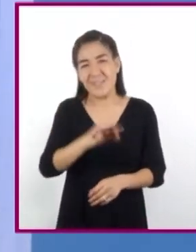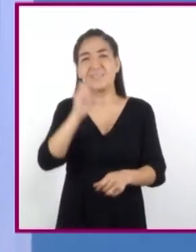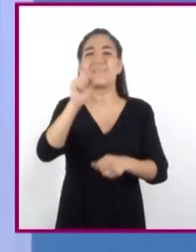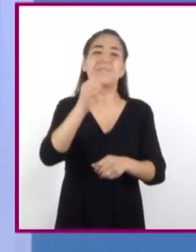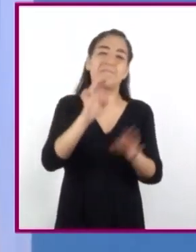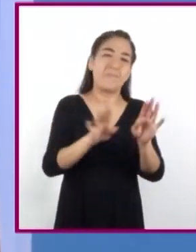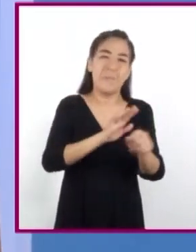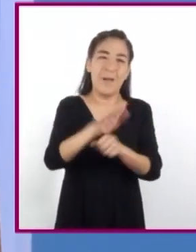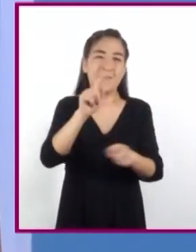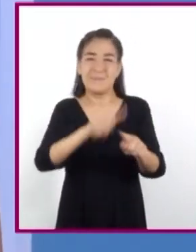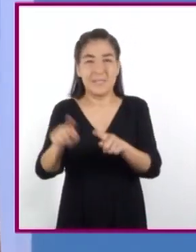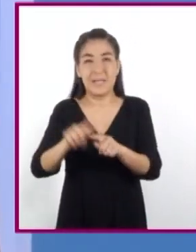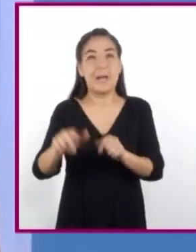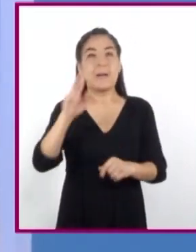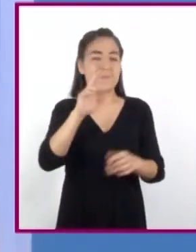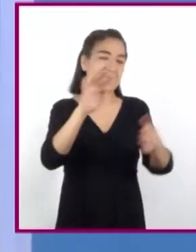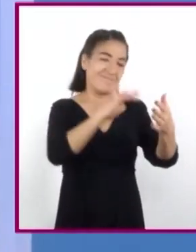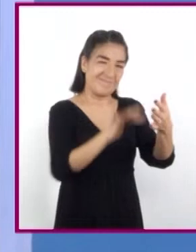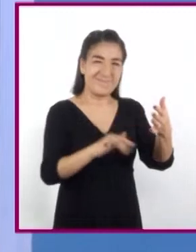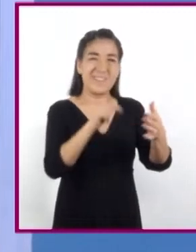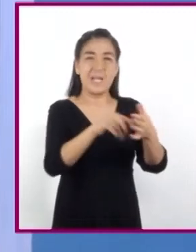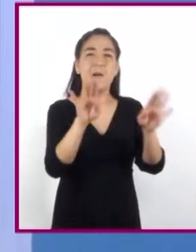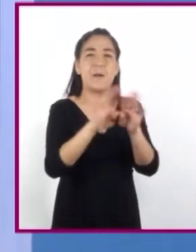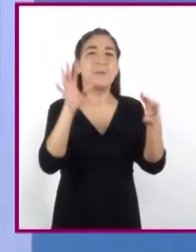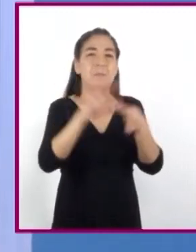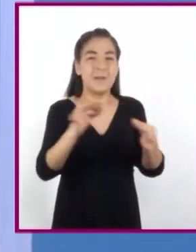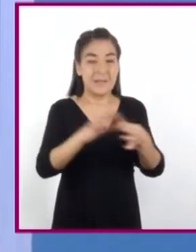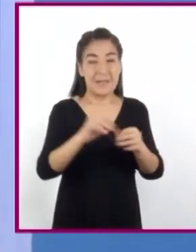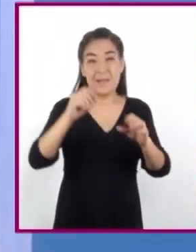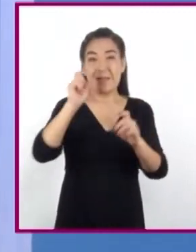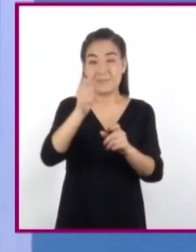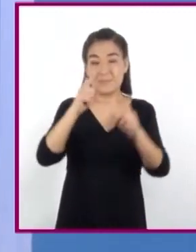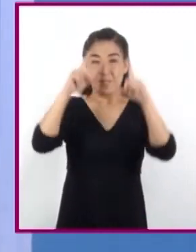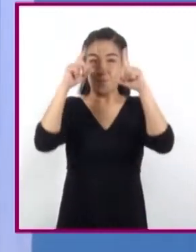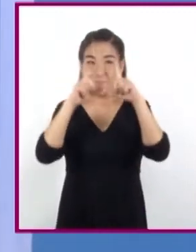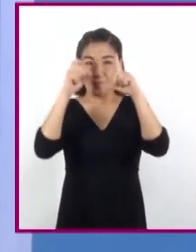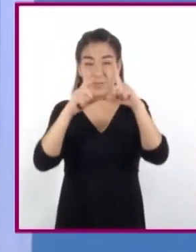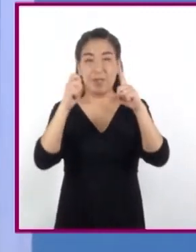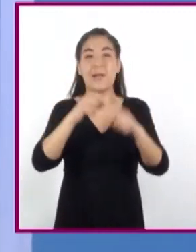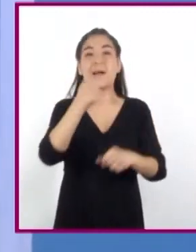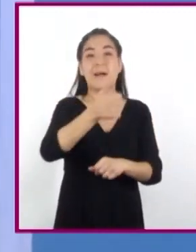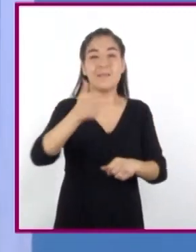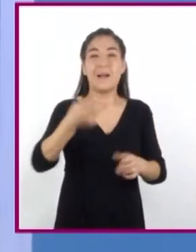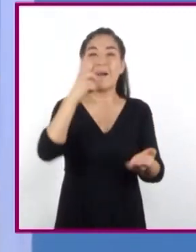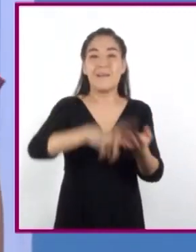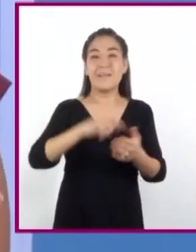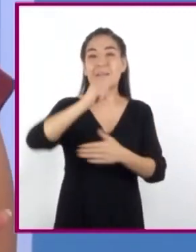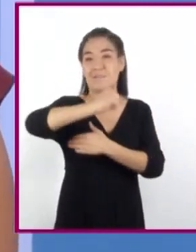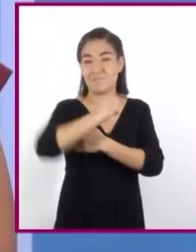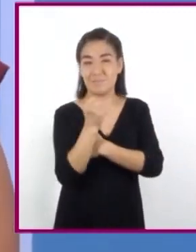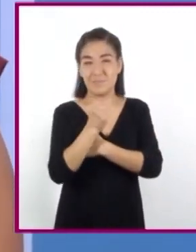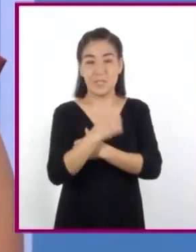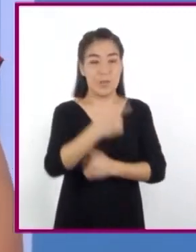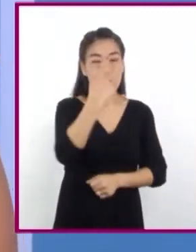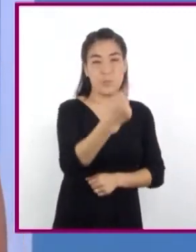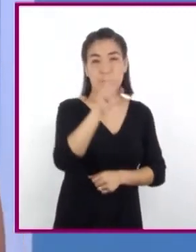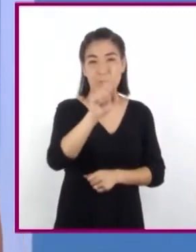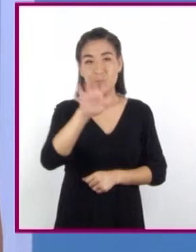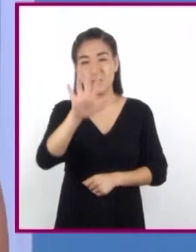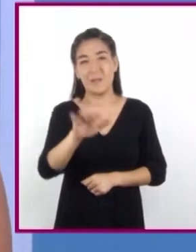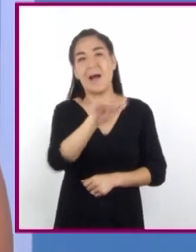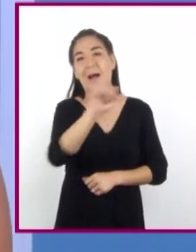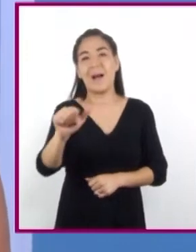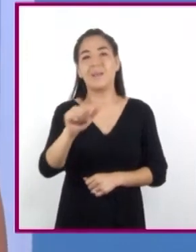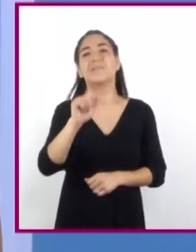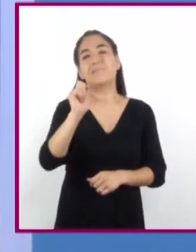el instructivo, encontró que cada fotografía puede ocupar en la memoria de la cámara desde 1.5 hasta